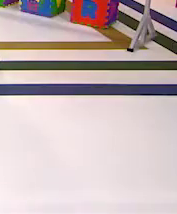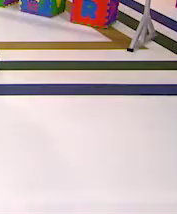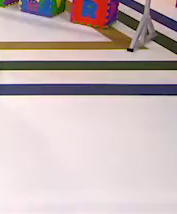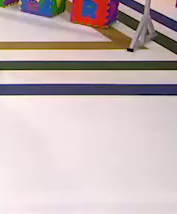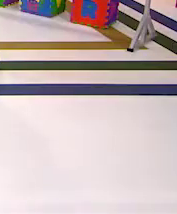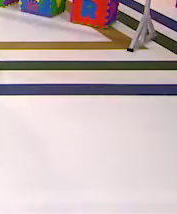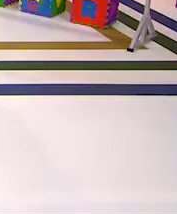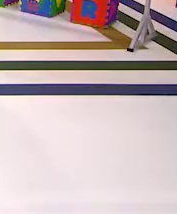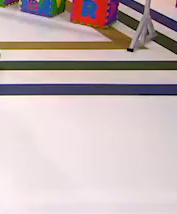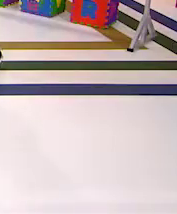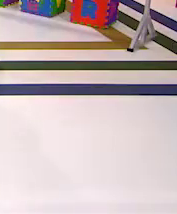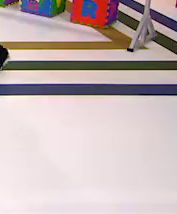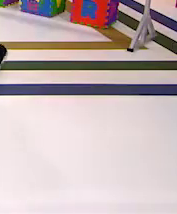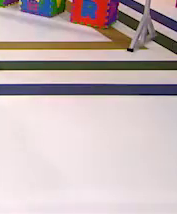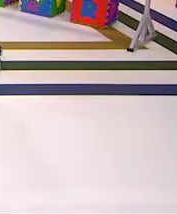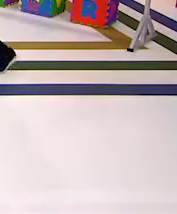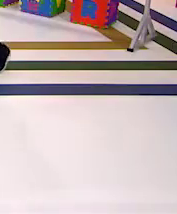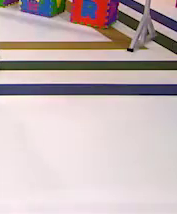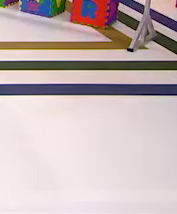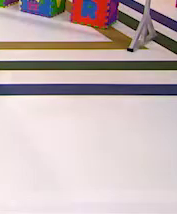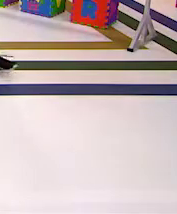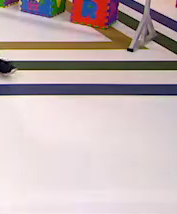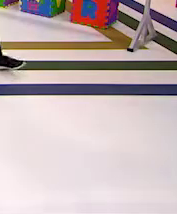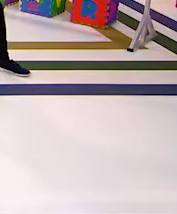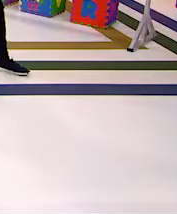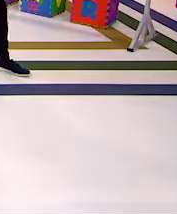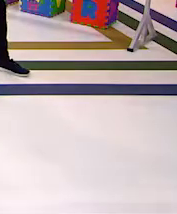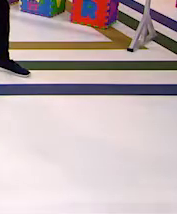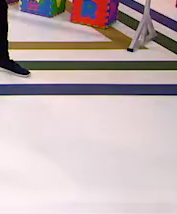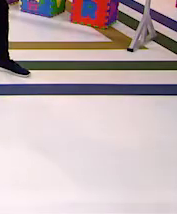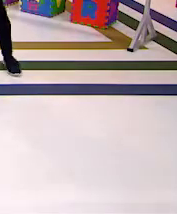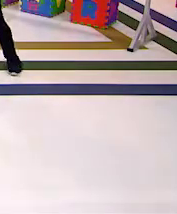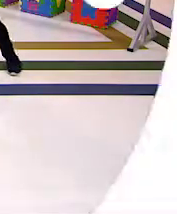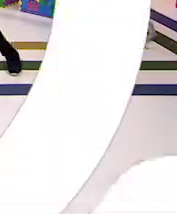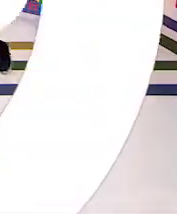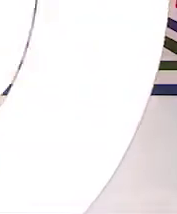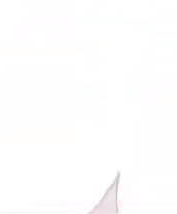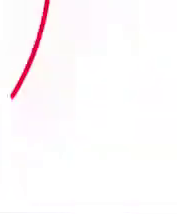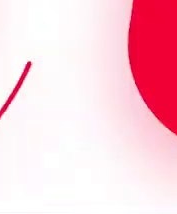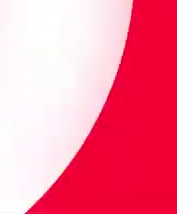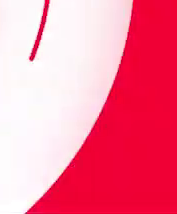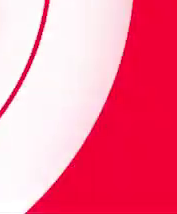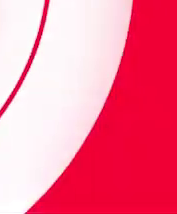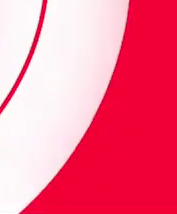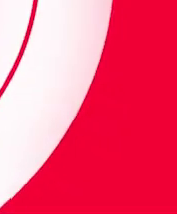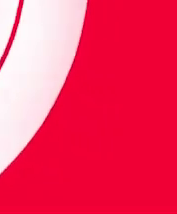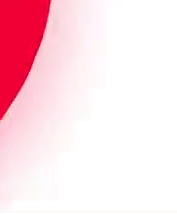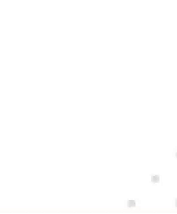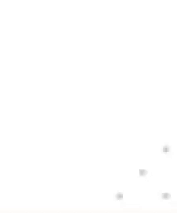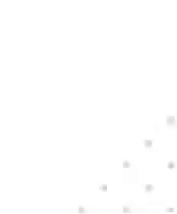maratón. Y vamos a cuidar plantas, vamos a cuidar las plantas, vamos a cuidarlas, vamos a recuperarlas.